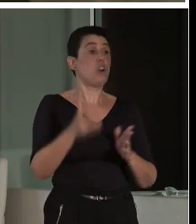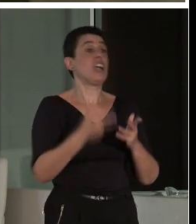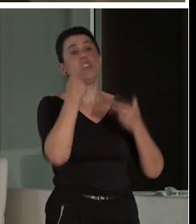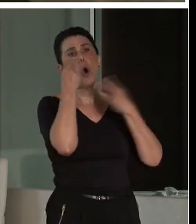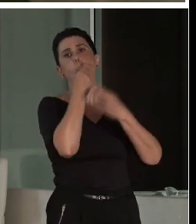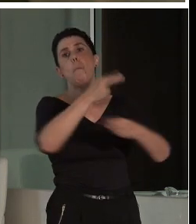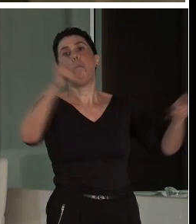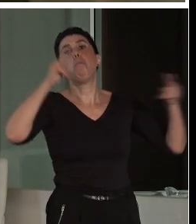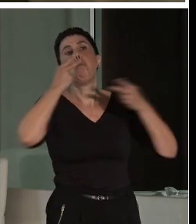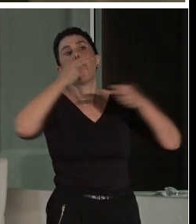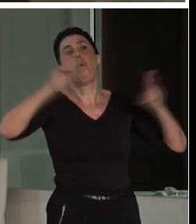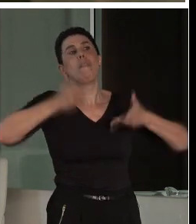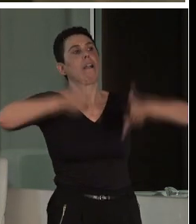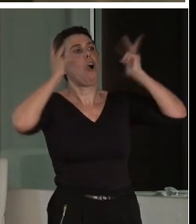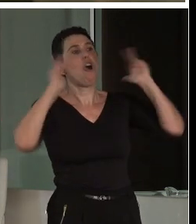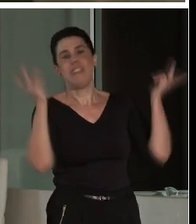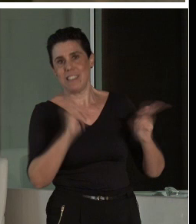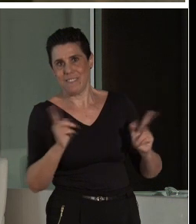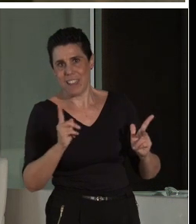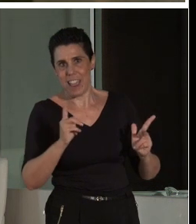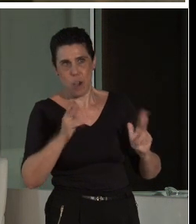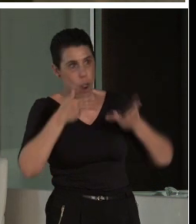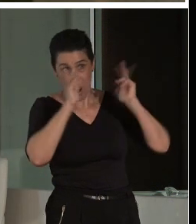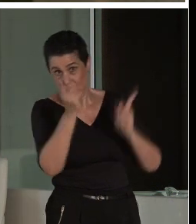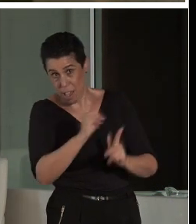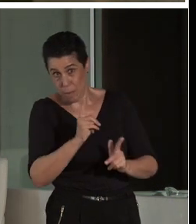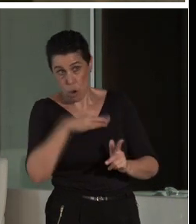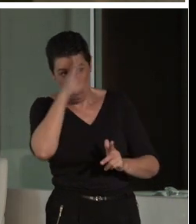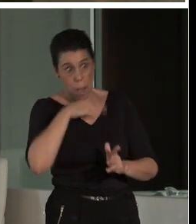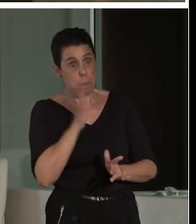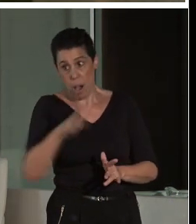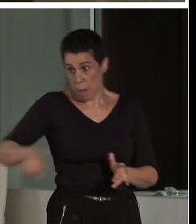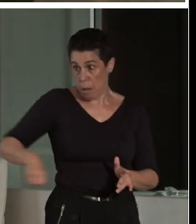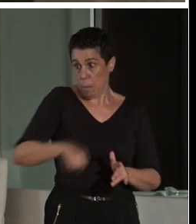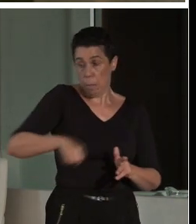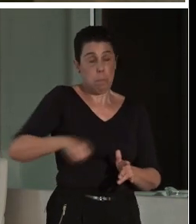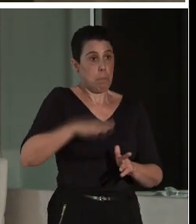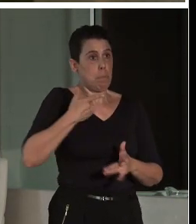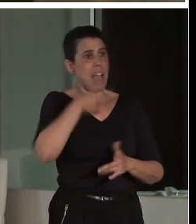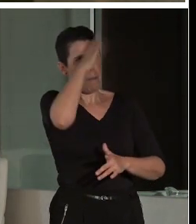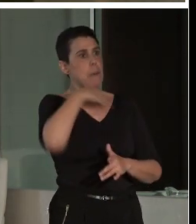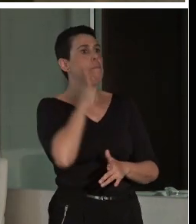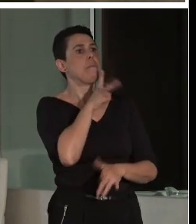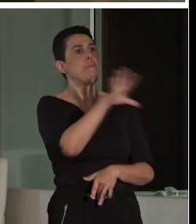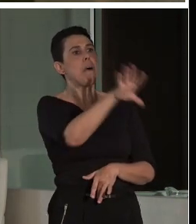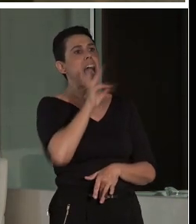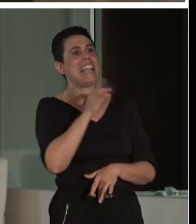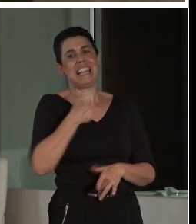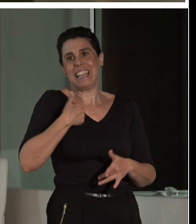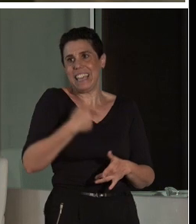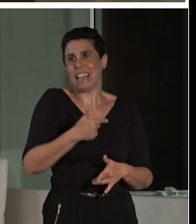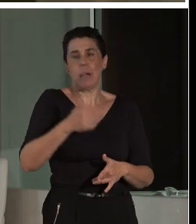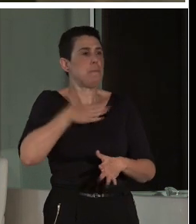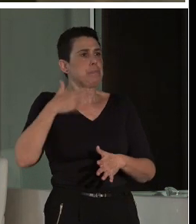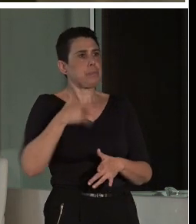Un niño va donde le dicen sus profesores, donde le dicen sus padres. No es como yo. Elijo el sitio donde quiero formarme, donde quiero